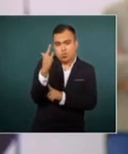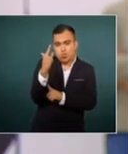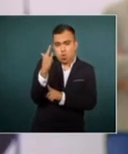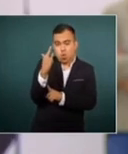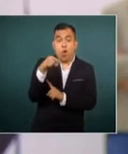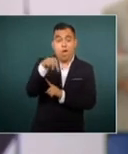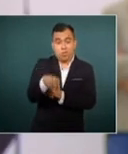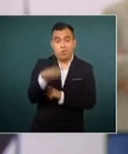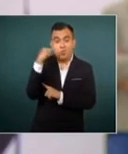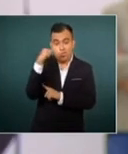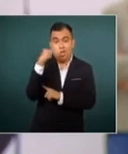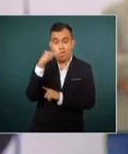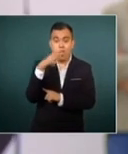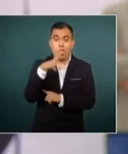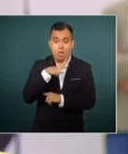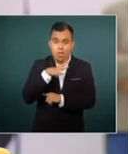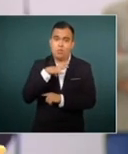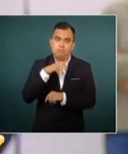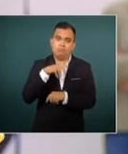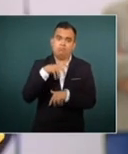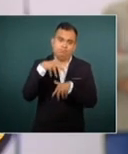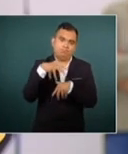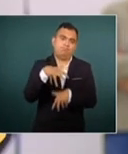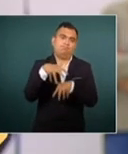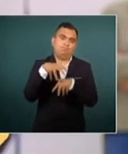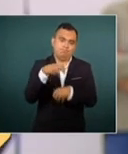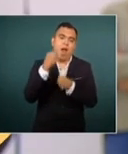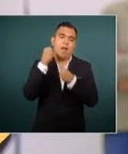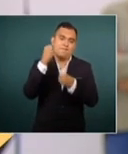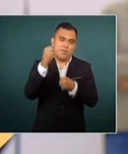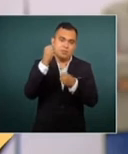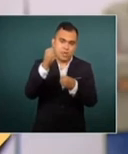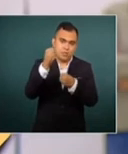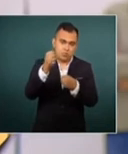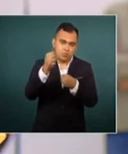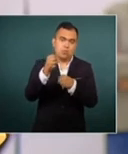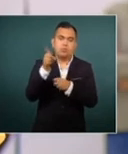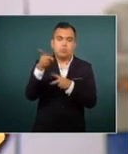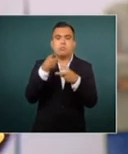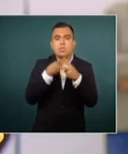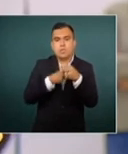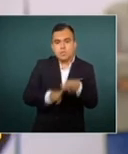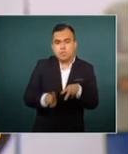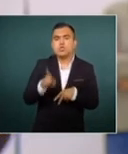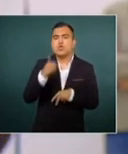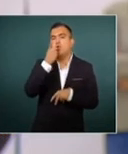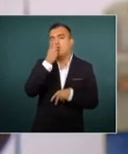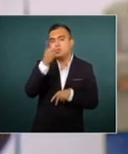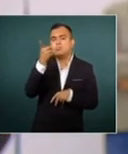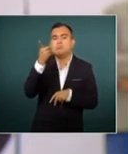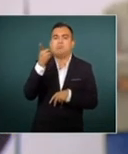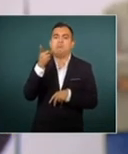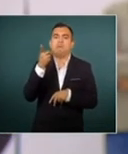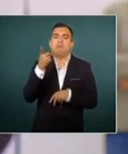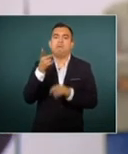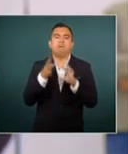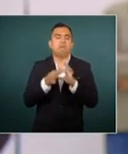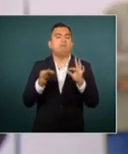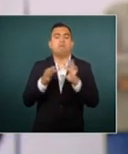aquí en Guadalajara vivimos manifestaciones donde en un inicio usted señaló y responsabilizó